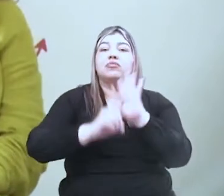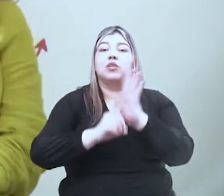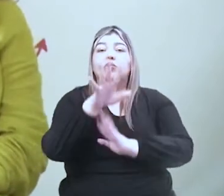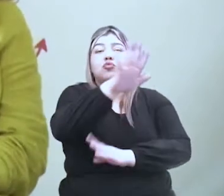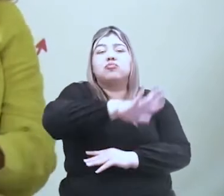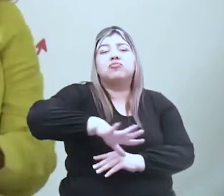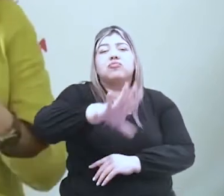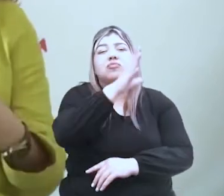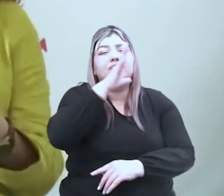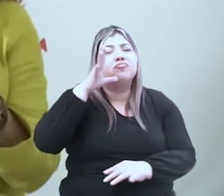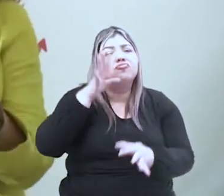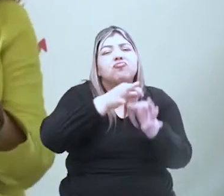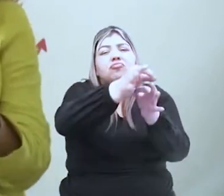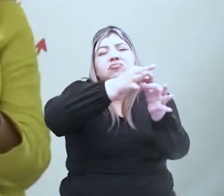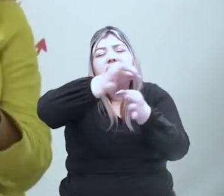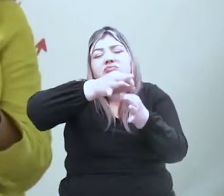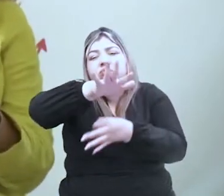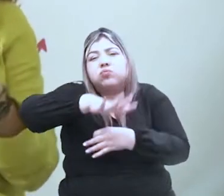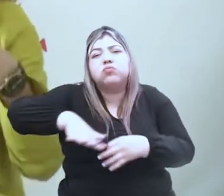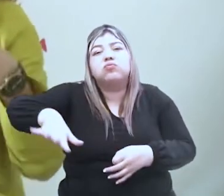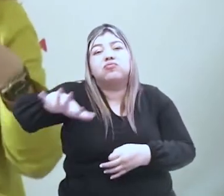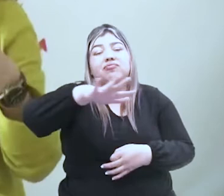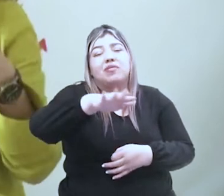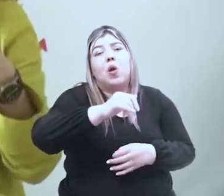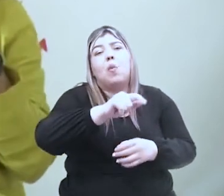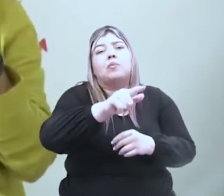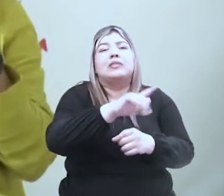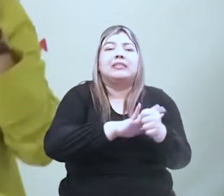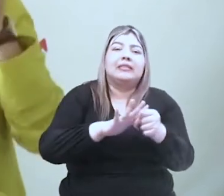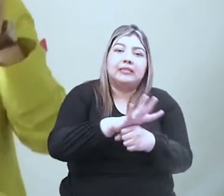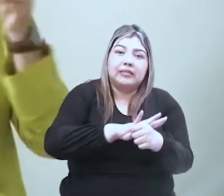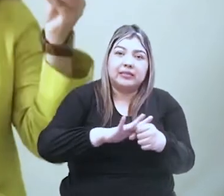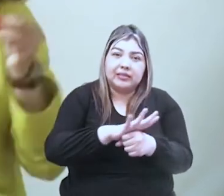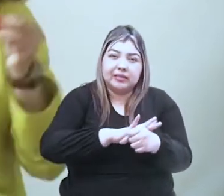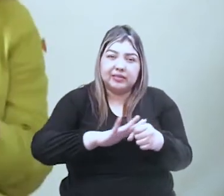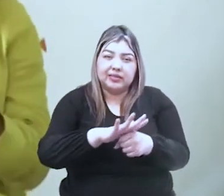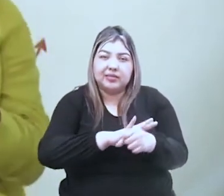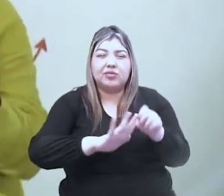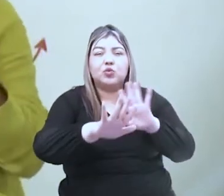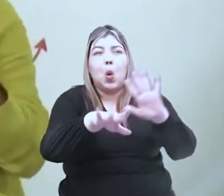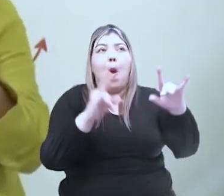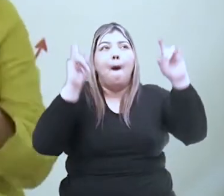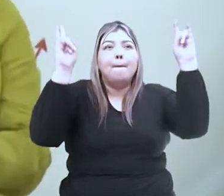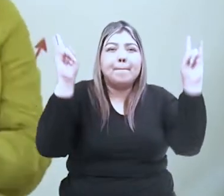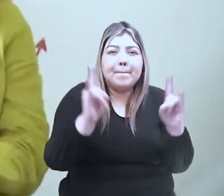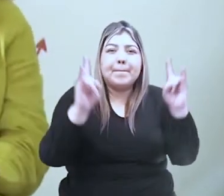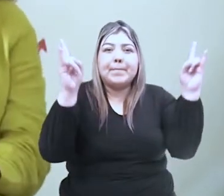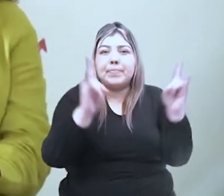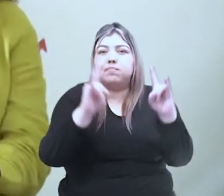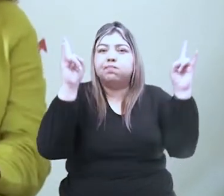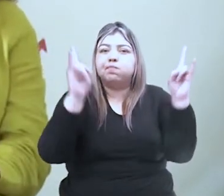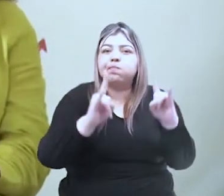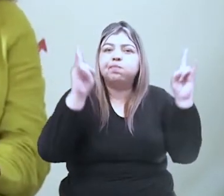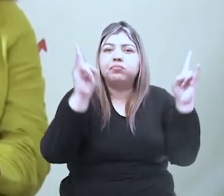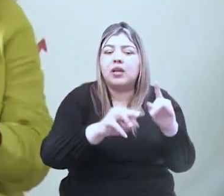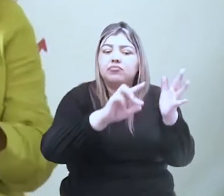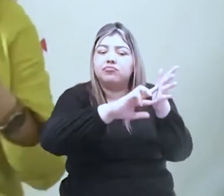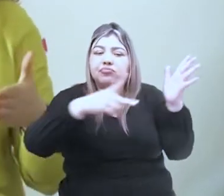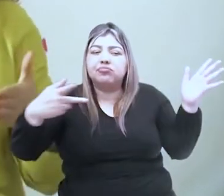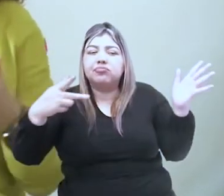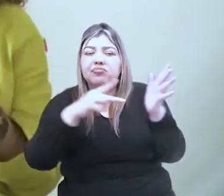ruralidad dispersa y debido a las condiciones de conectividad y de interacción tecnológica,